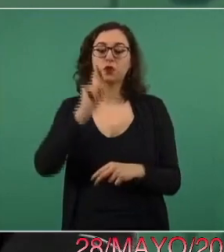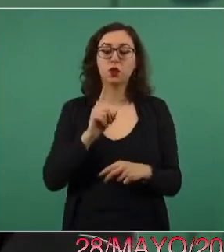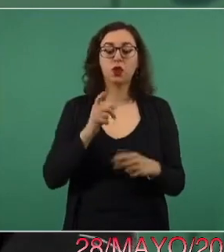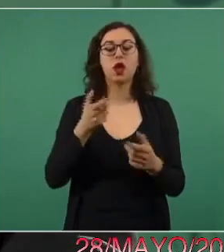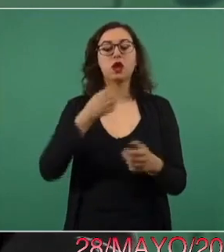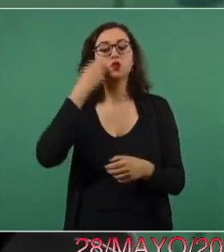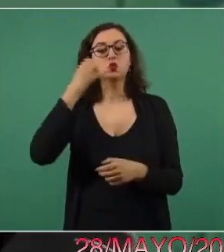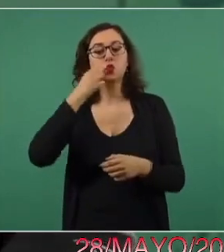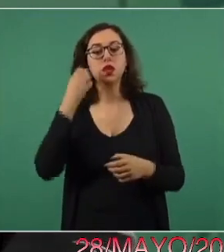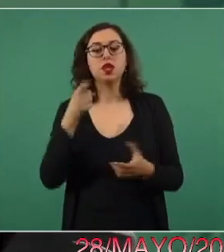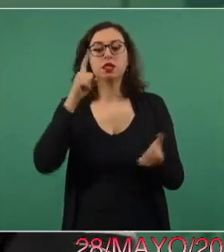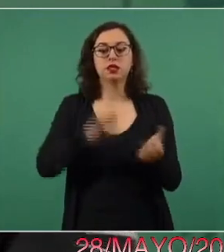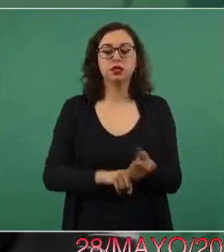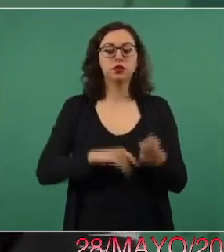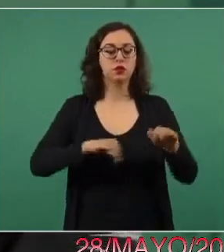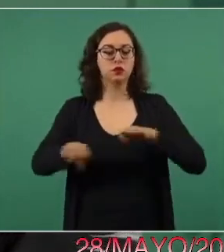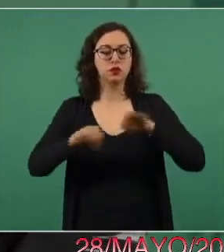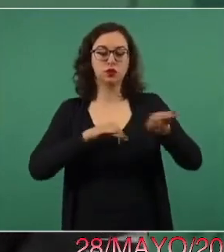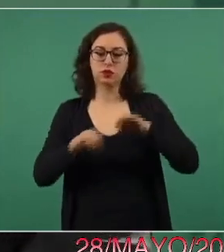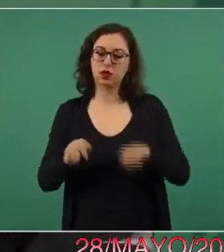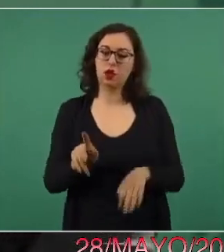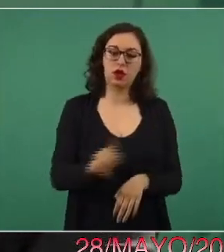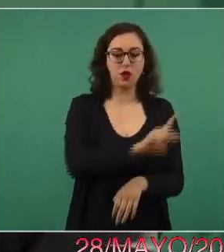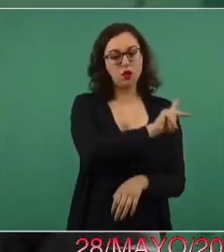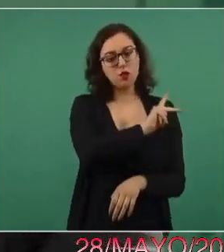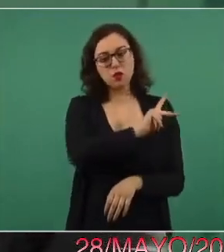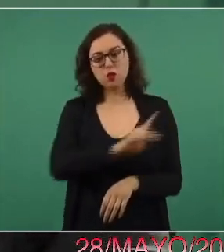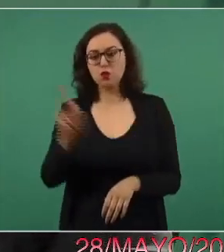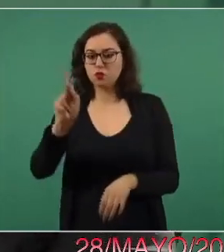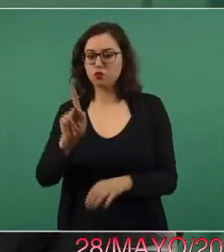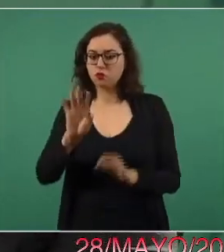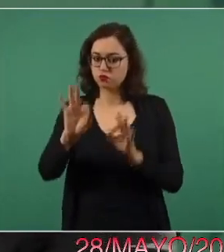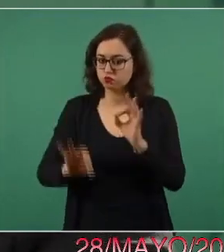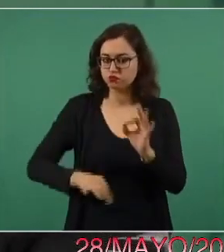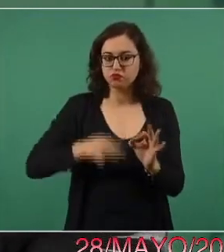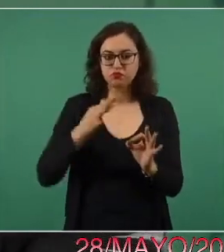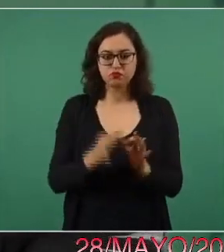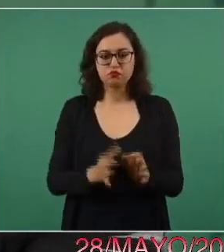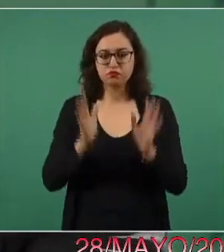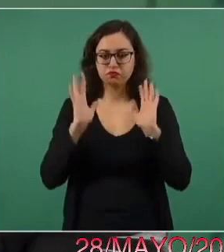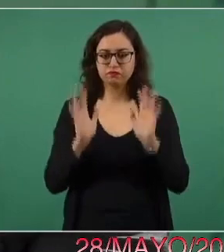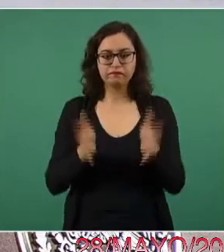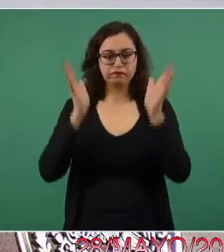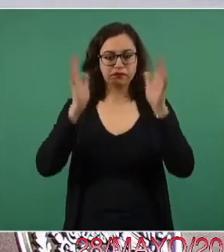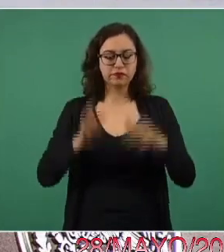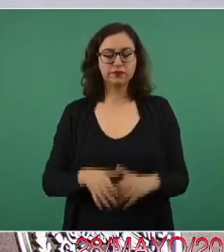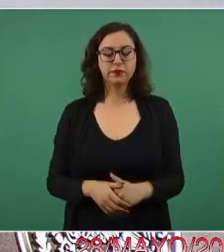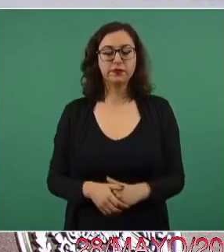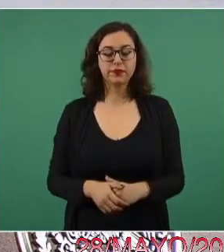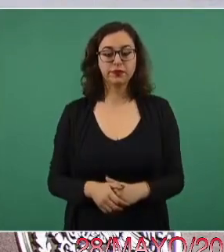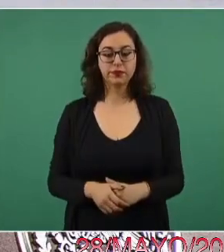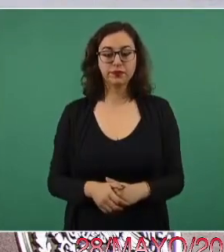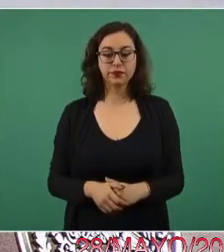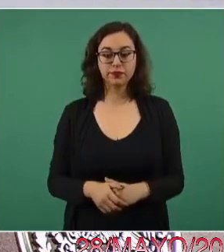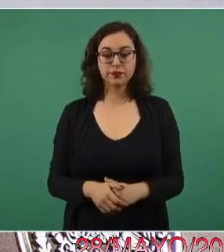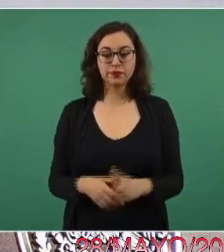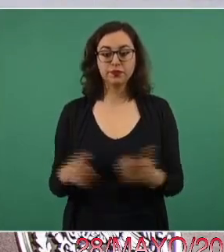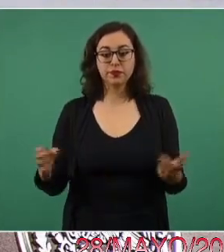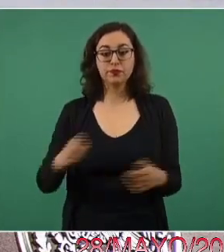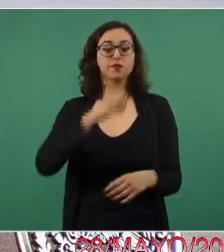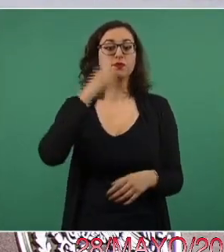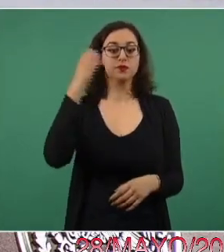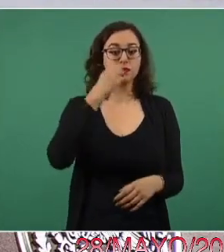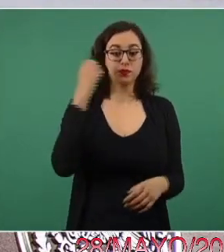del sector educativo del país, tanto de escuelas